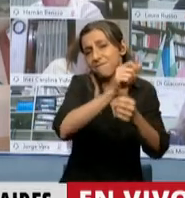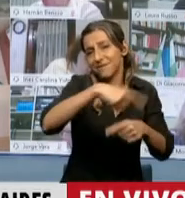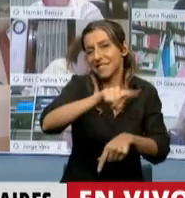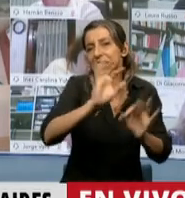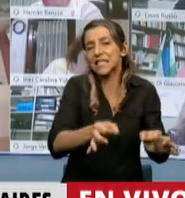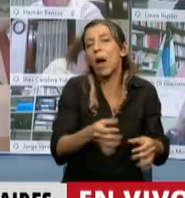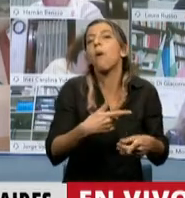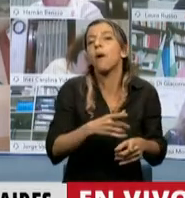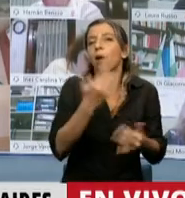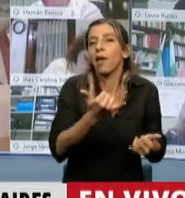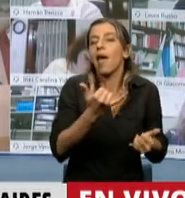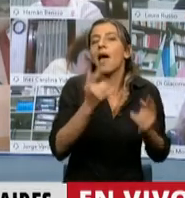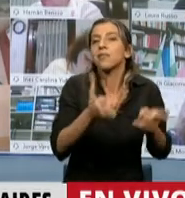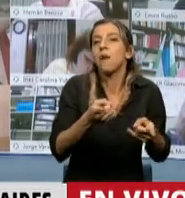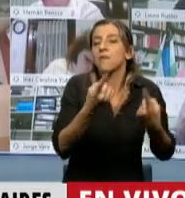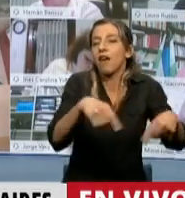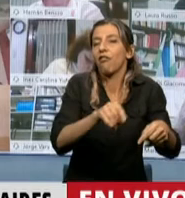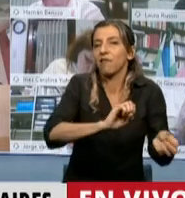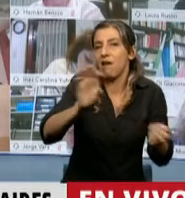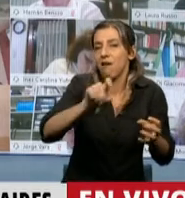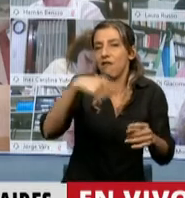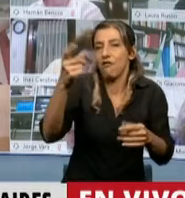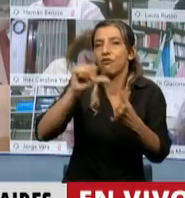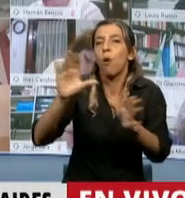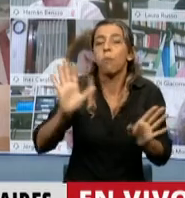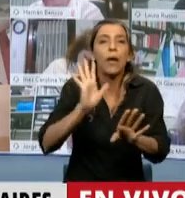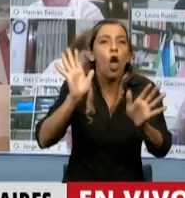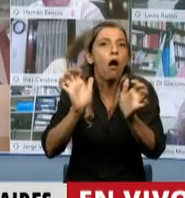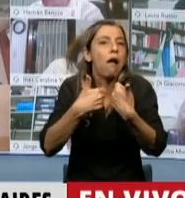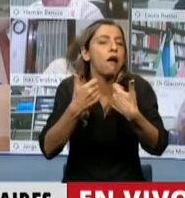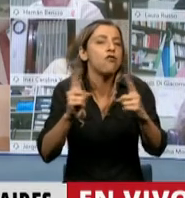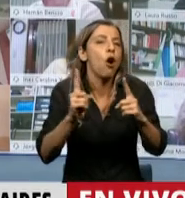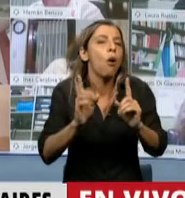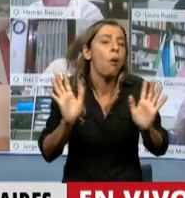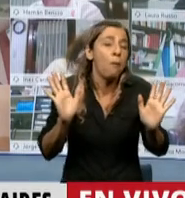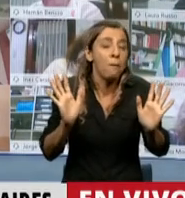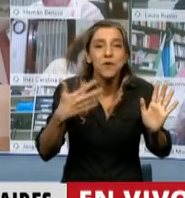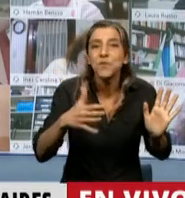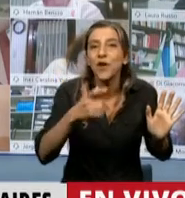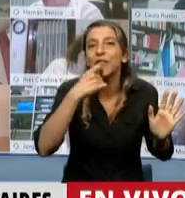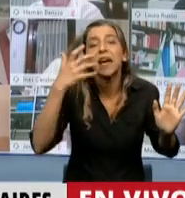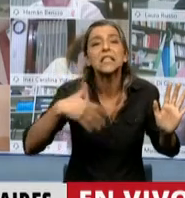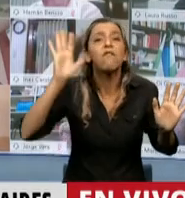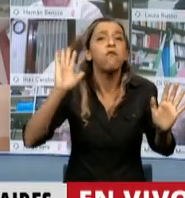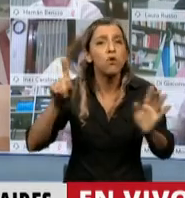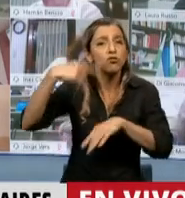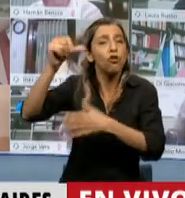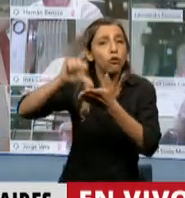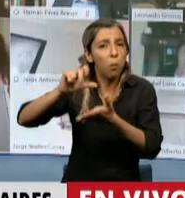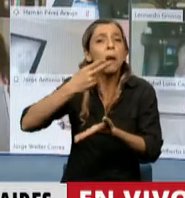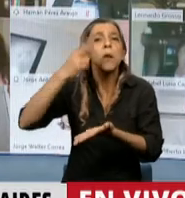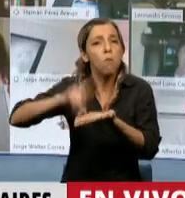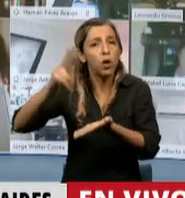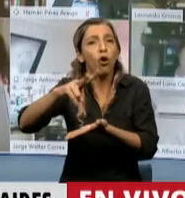se está llevando los recursos del país. No importa si va a un país donde algún impuesto le puedan cobrar.